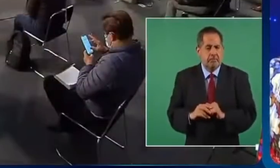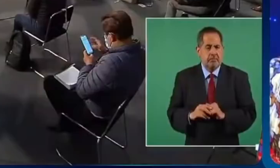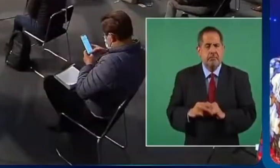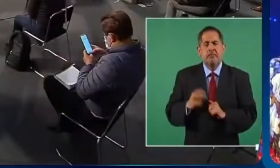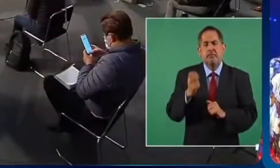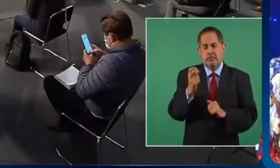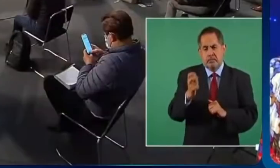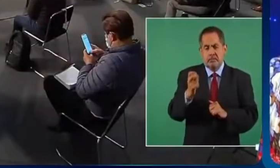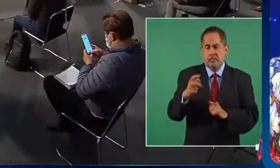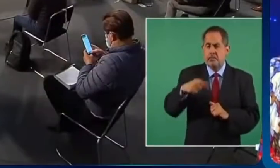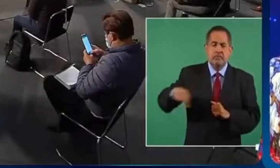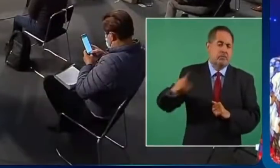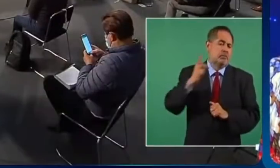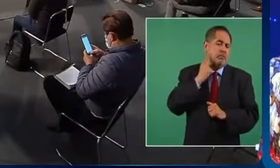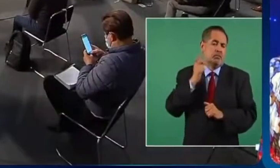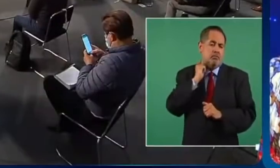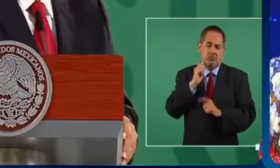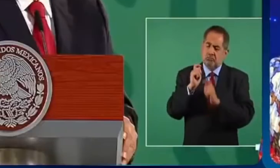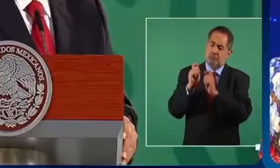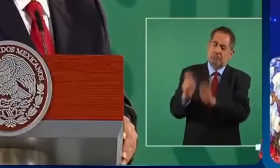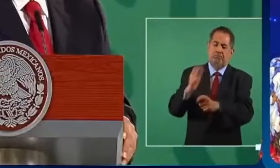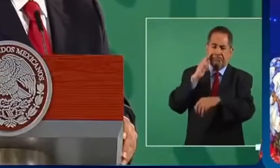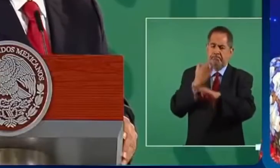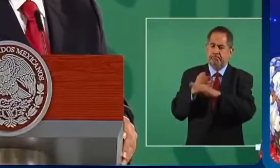están los diputados y los senadores